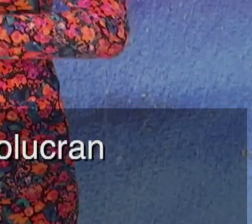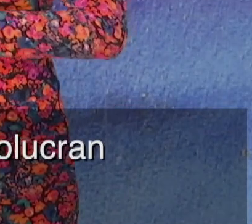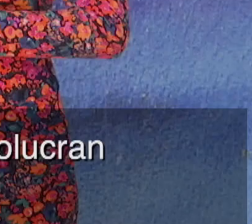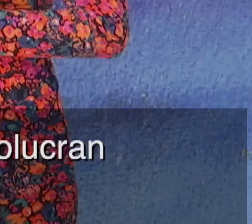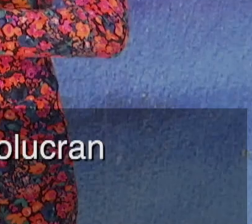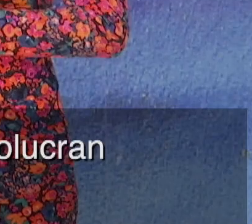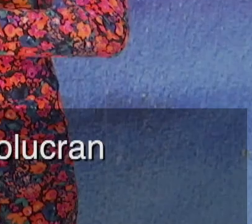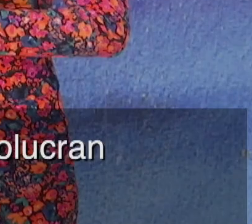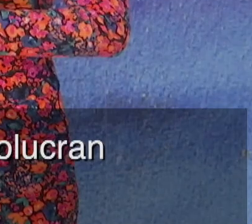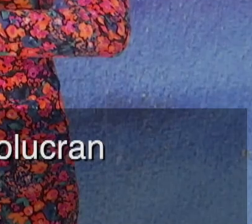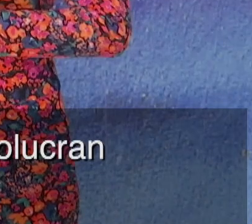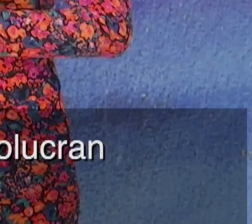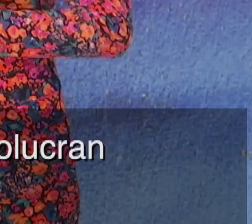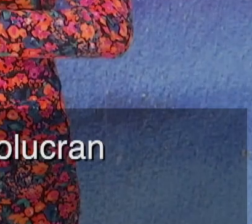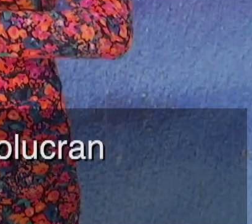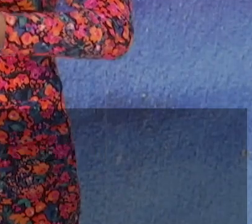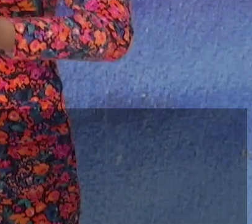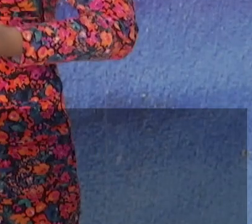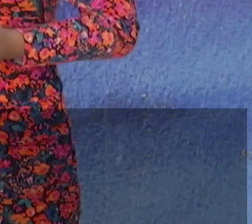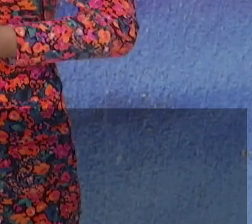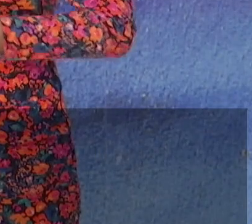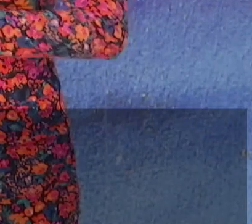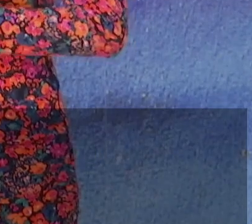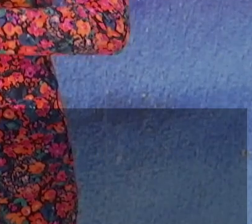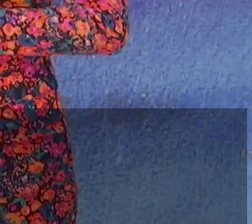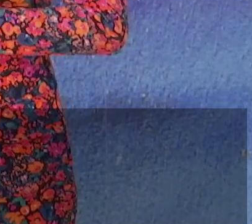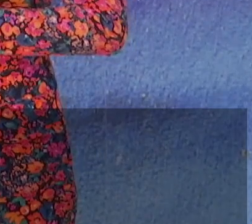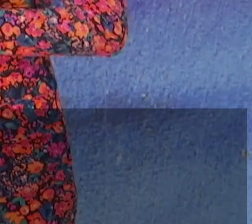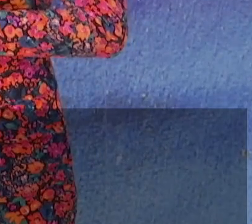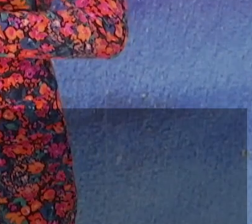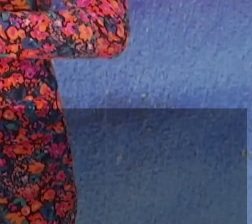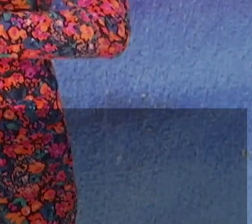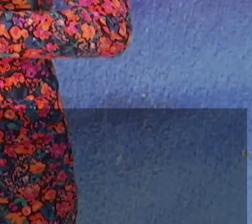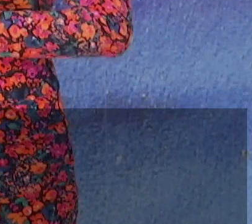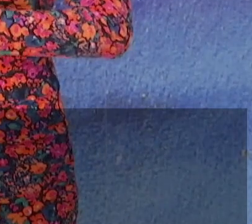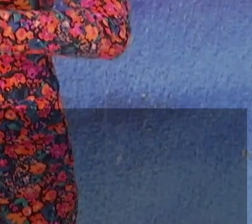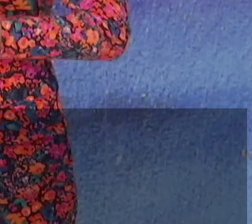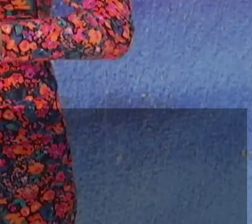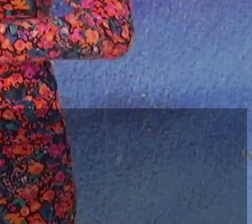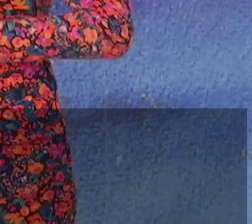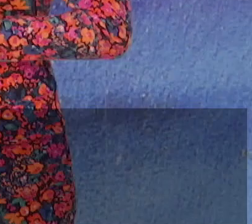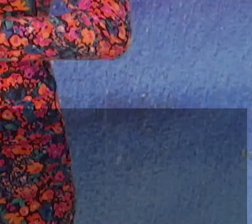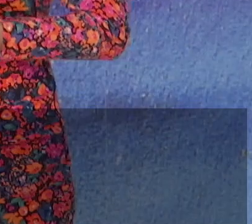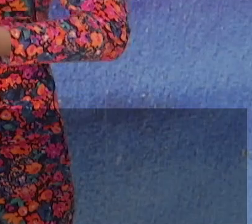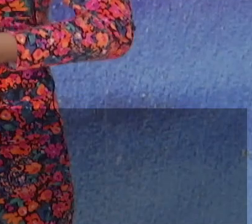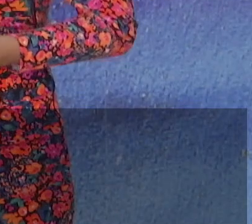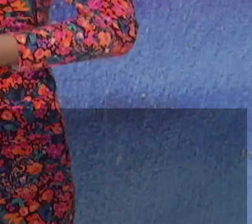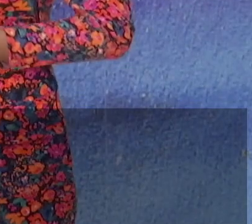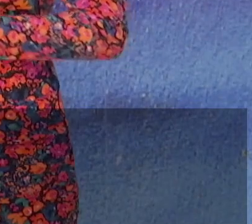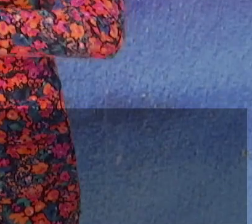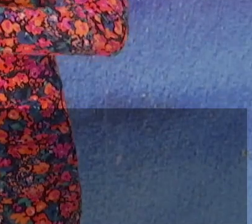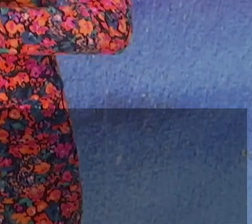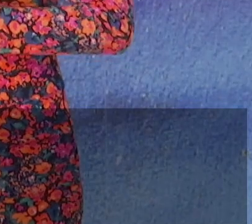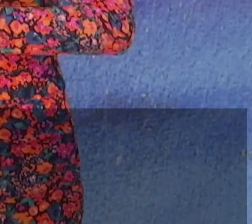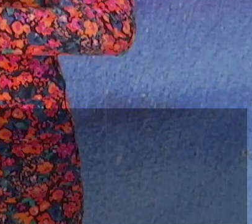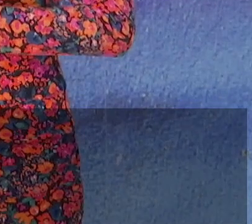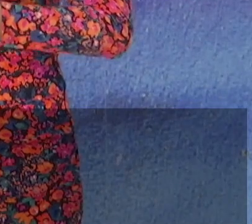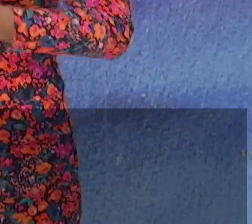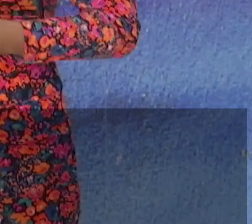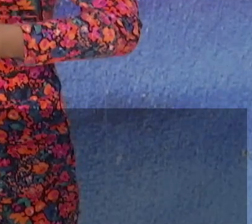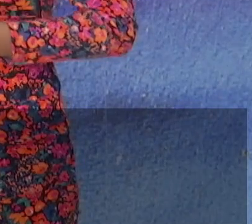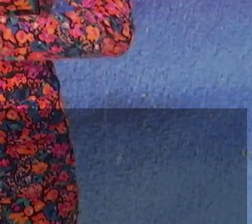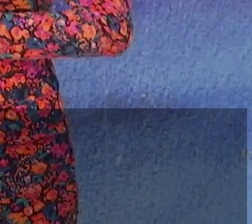involucran en círculos de deudas y maltratos que van desde el acoso hostigamiento y los golpes incluso hasta